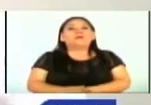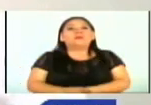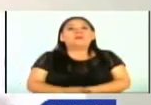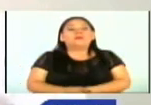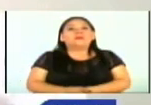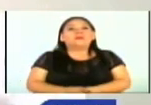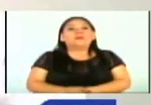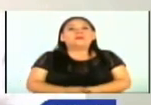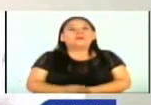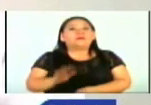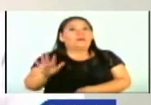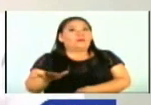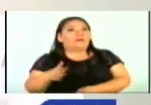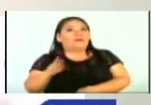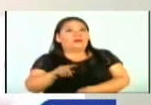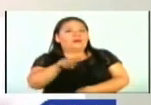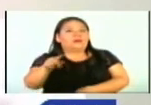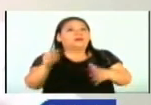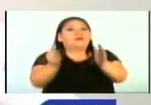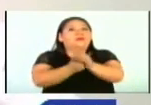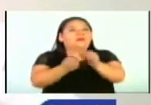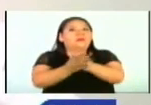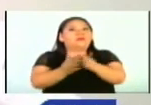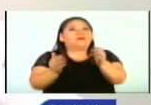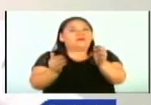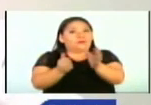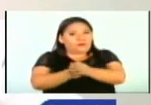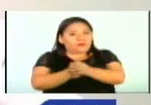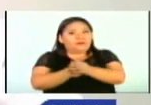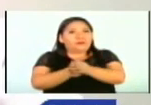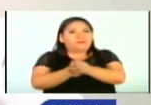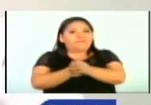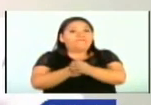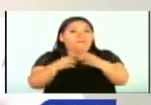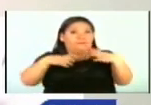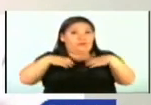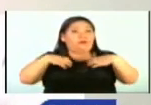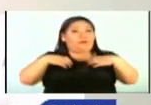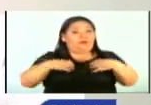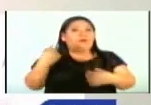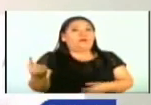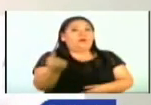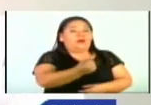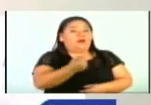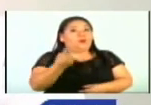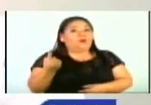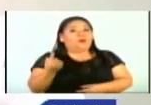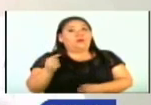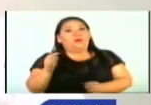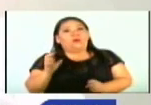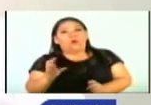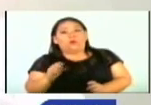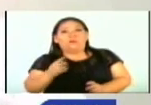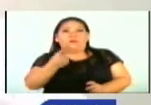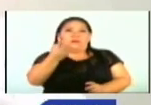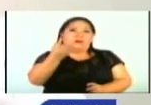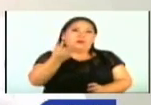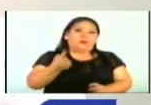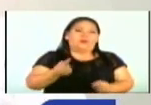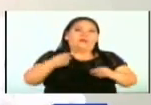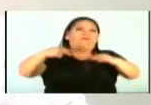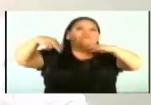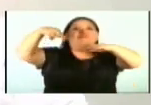Y eso obviamente pues tiene un impacto en todos los medios de vida de la población, si se genera la gente que se dedica a la agricultura,